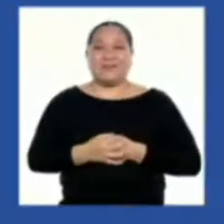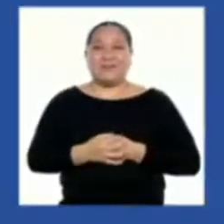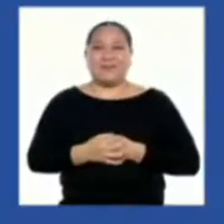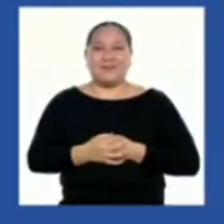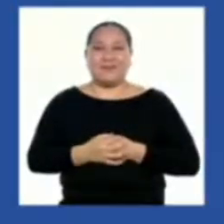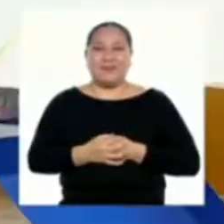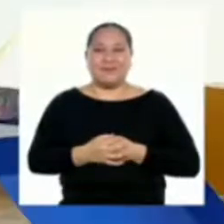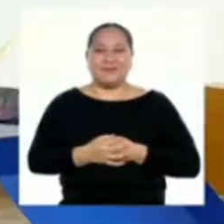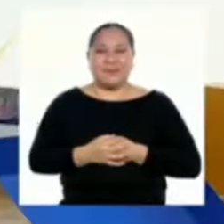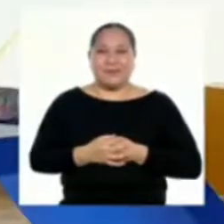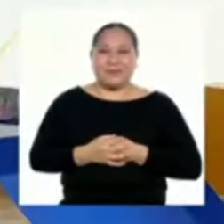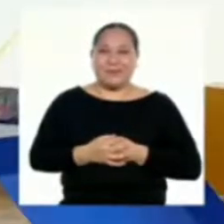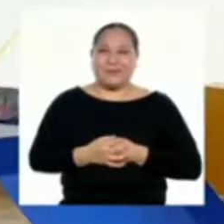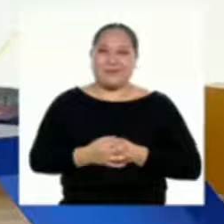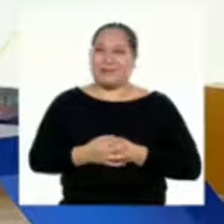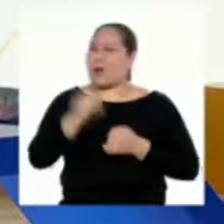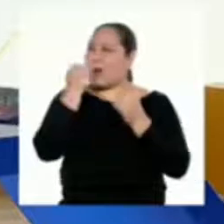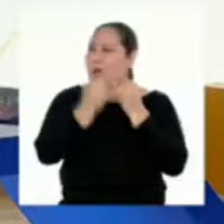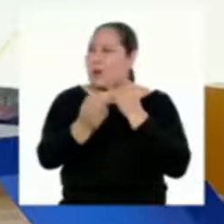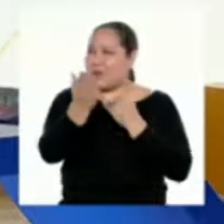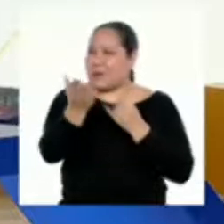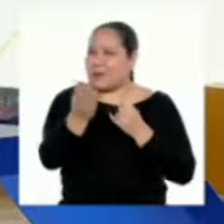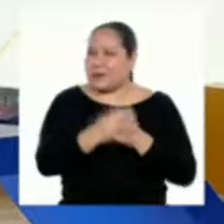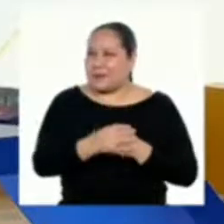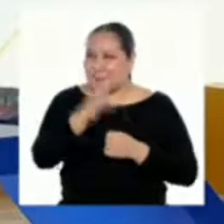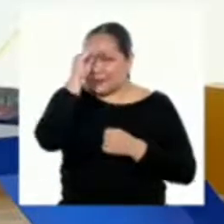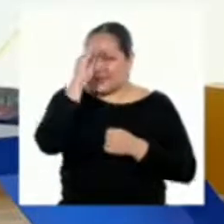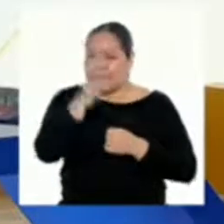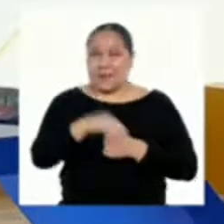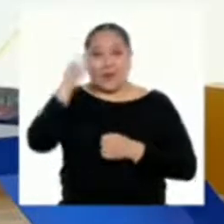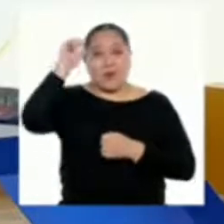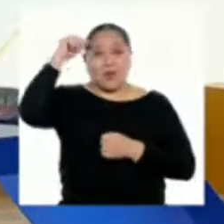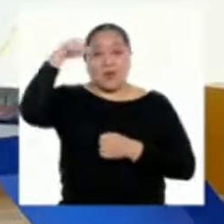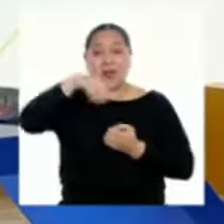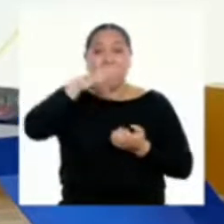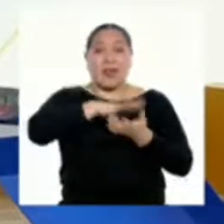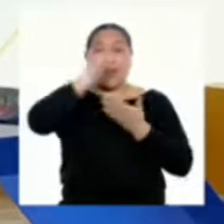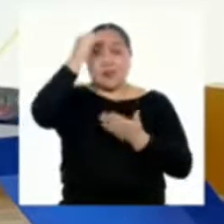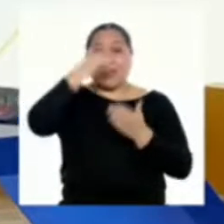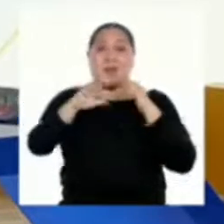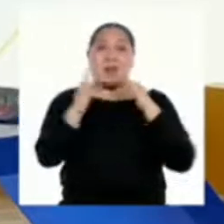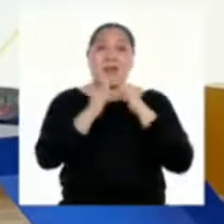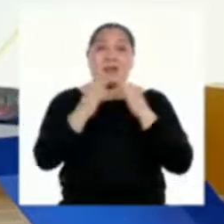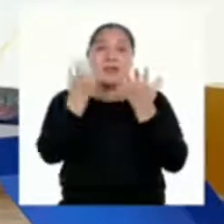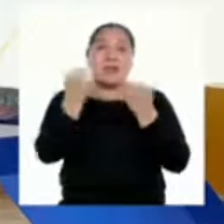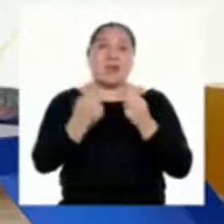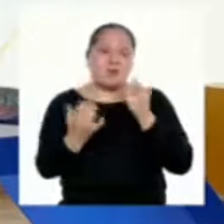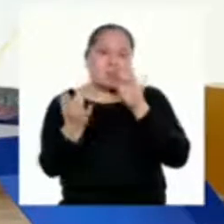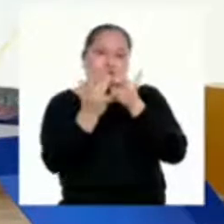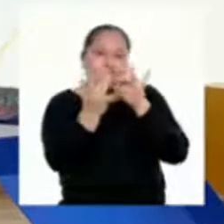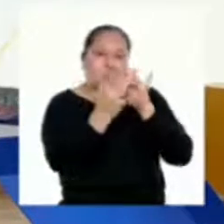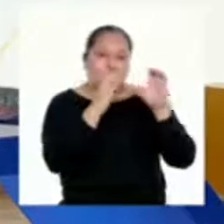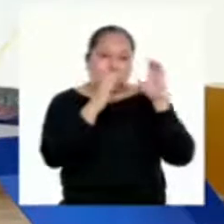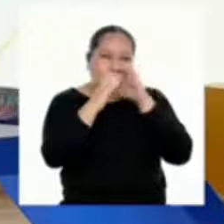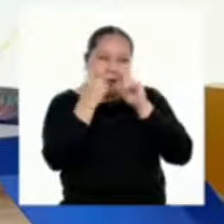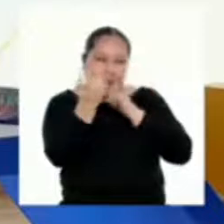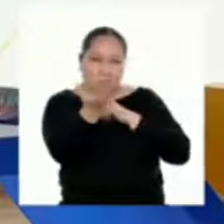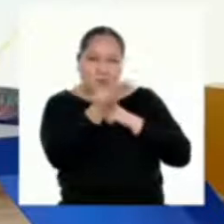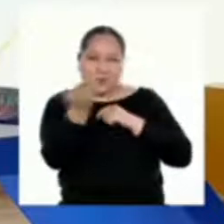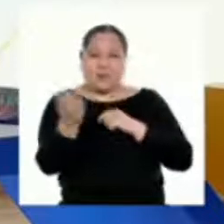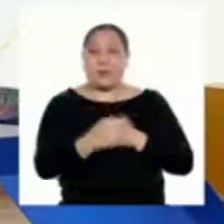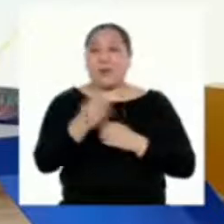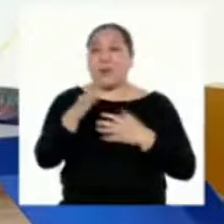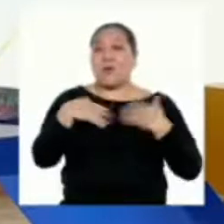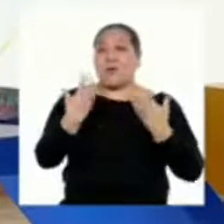Una última cosita chicas y chicos Recuerden que aquí en Aprendo en Casa queremos estar más comunicados con ustedes para recibir sus